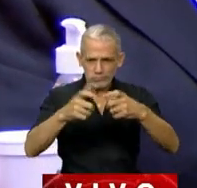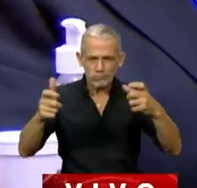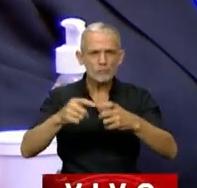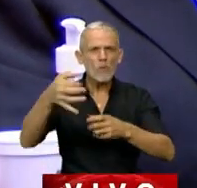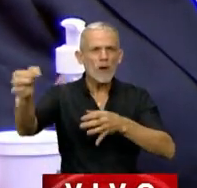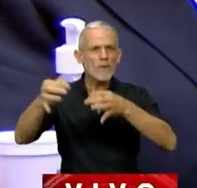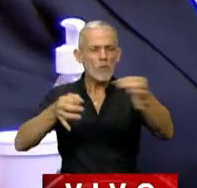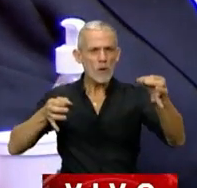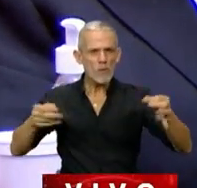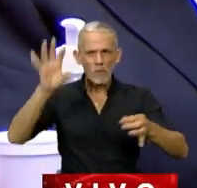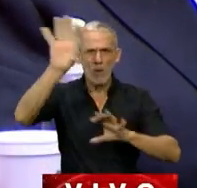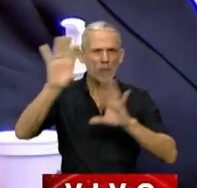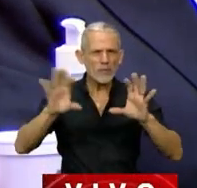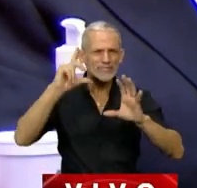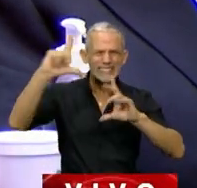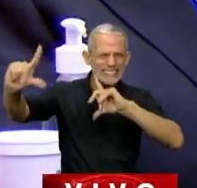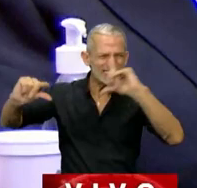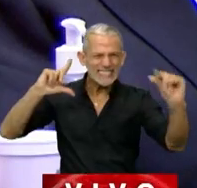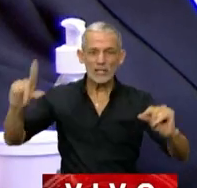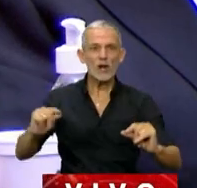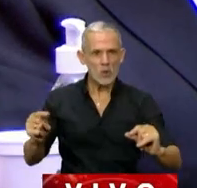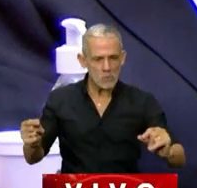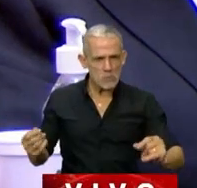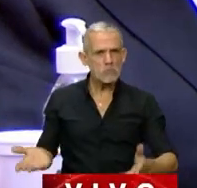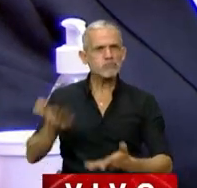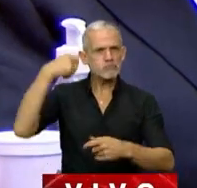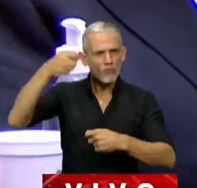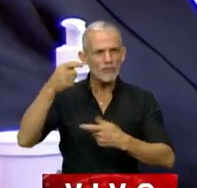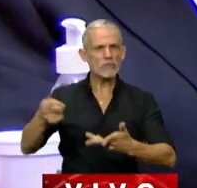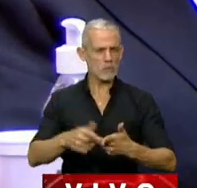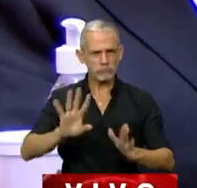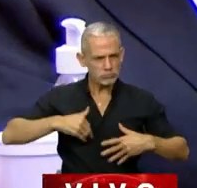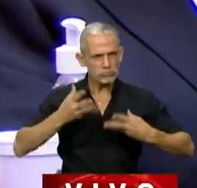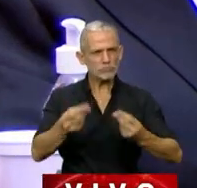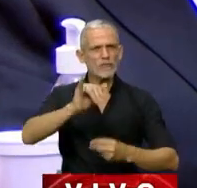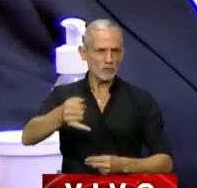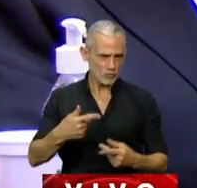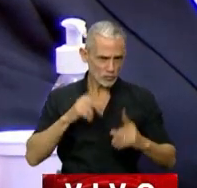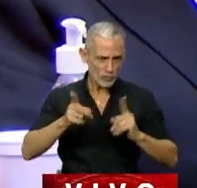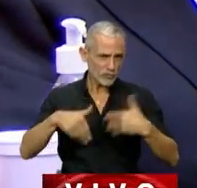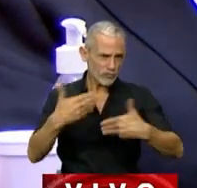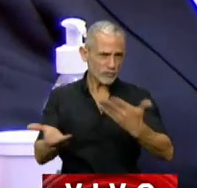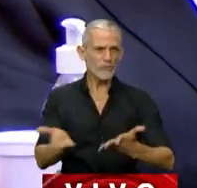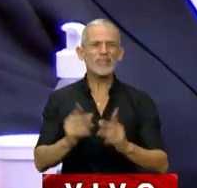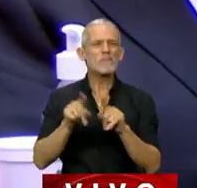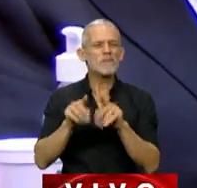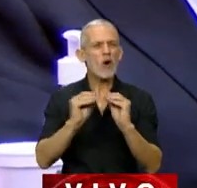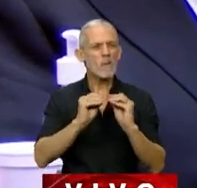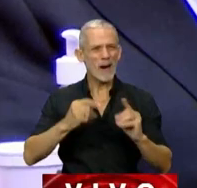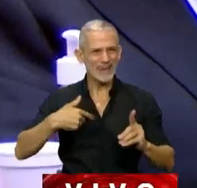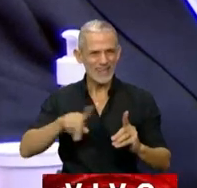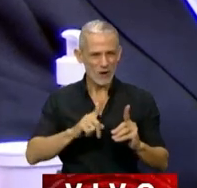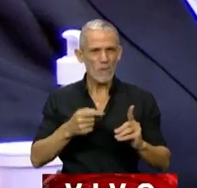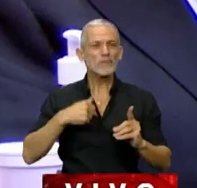una de las localidades del interior del interior. Y es por eso que nosotros vamos a seguir defendiendo, y como decía recién mi compañero,